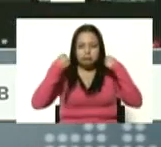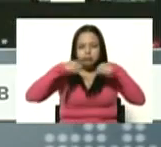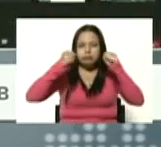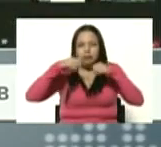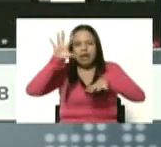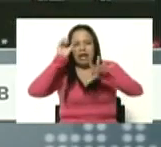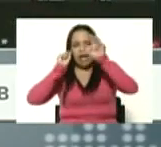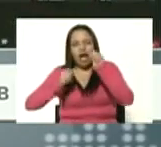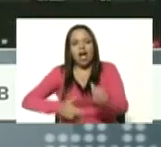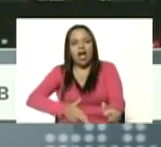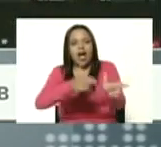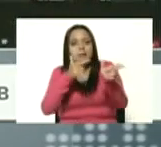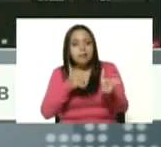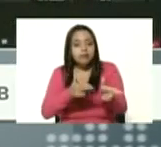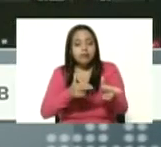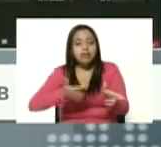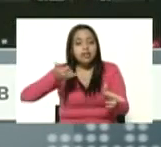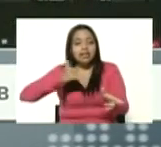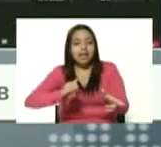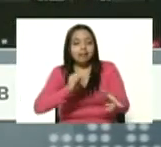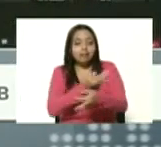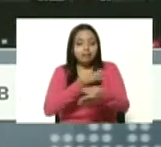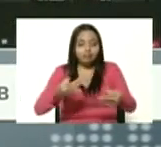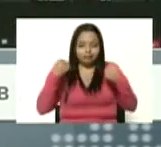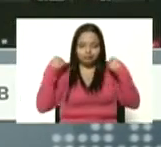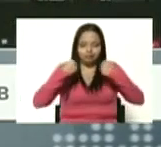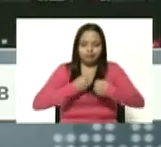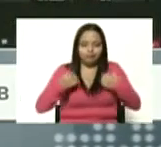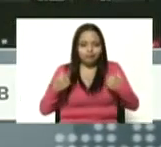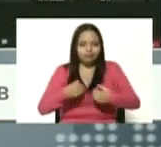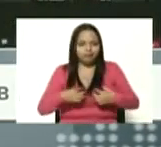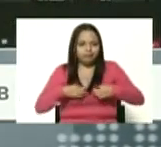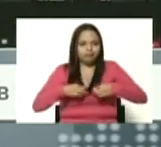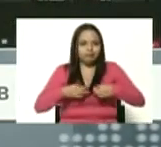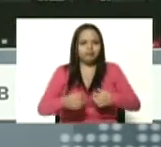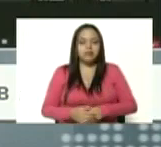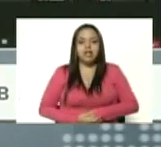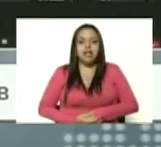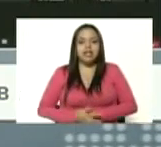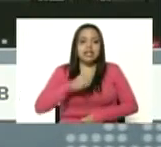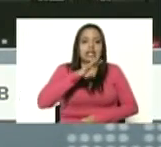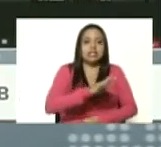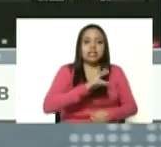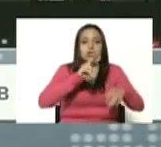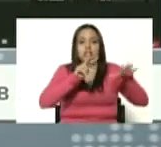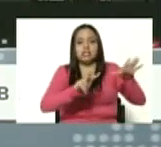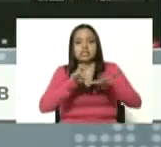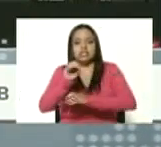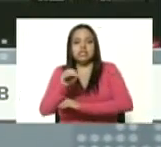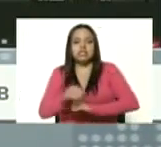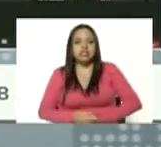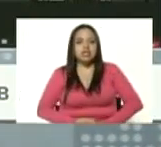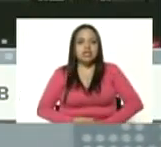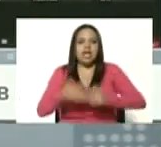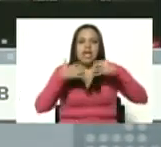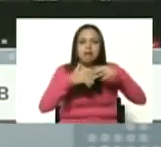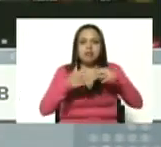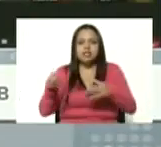y correctamente uniformados en quinientos sesenta empresas del país